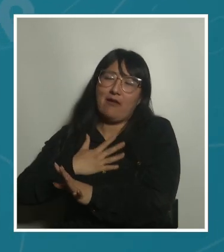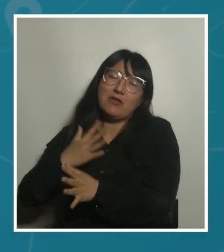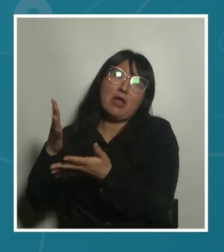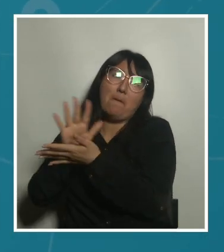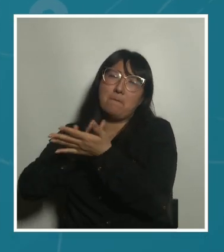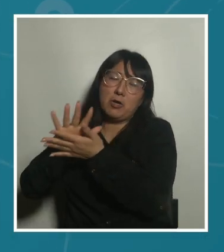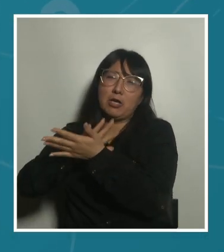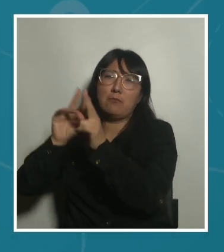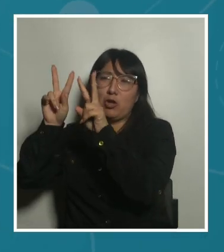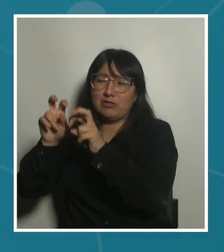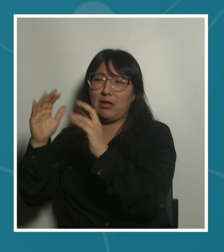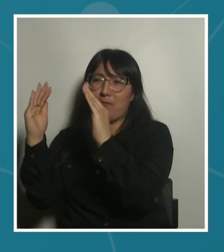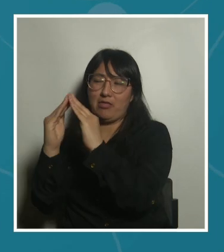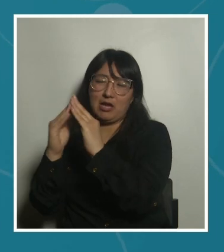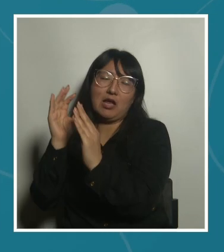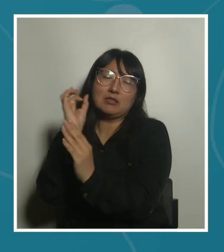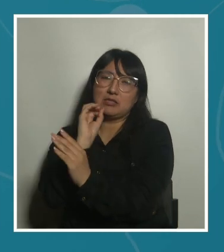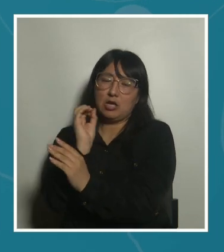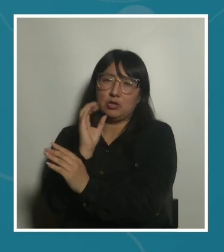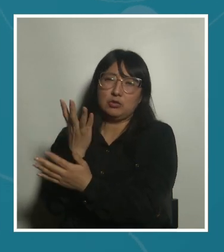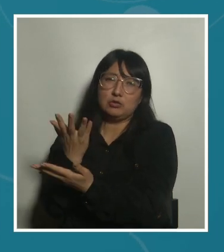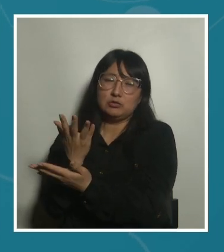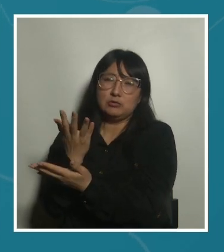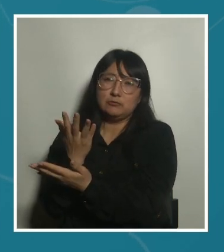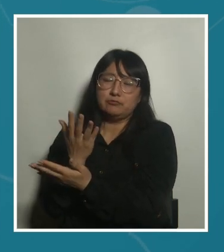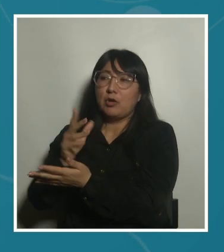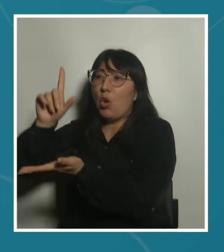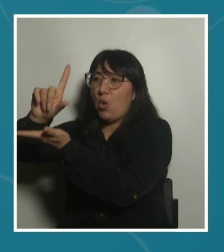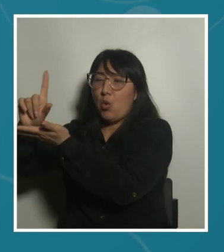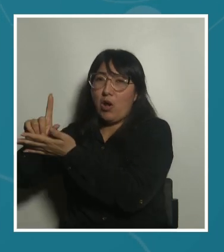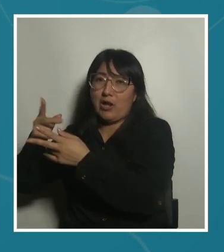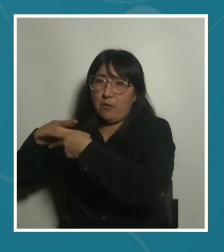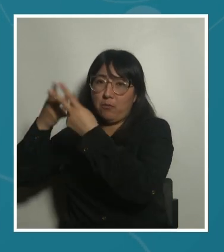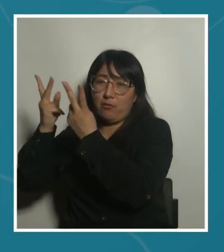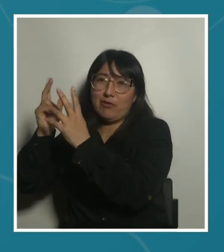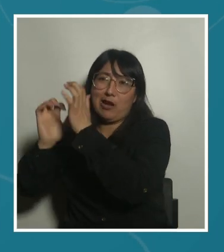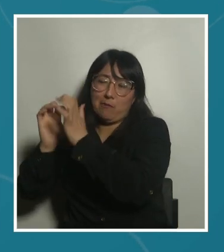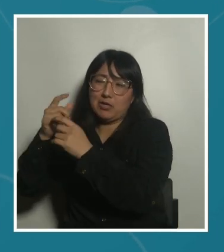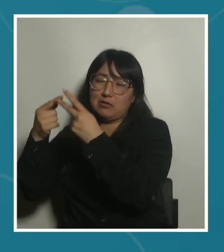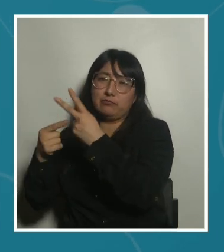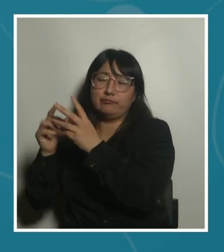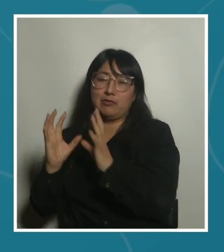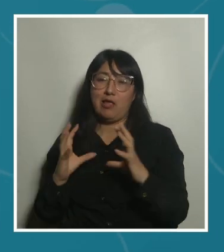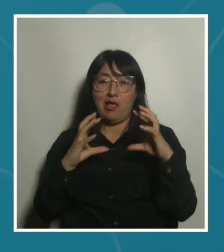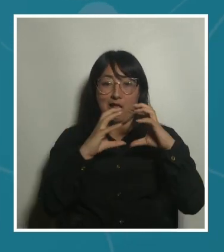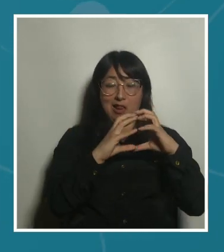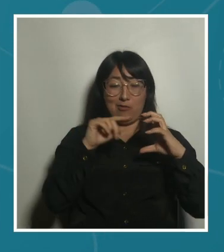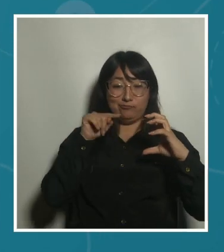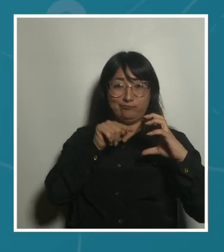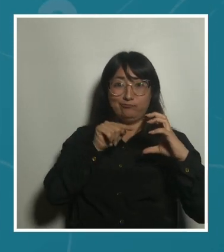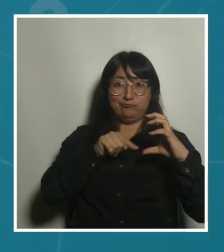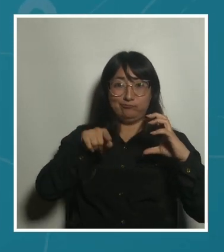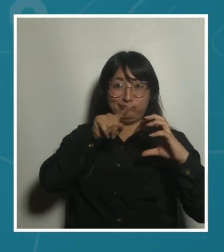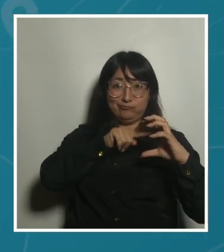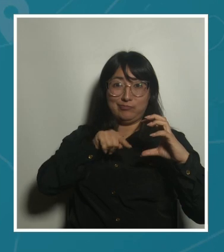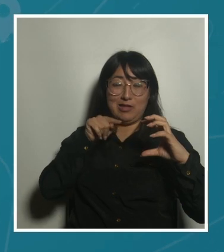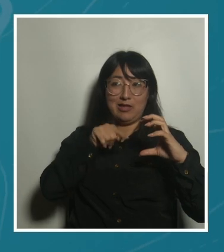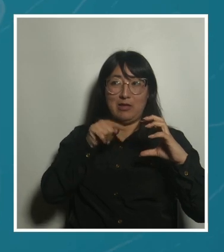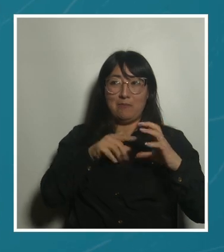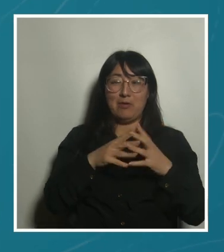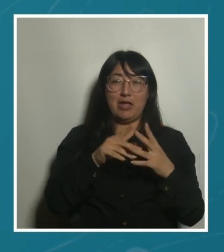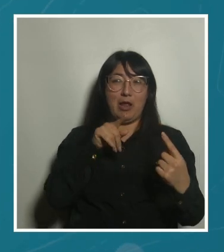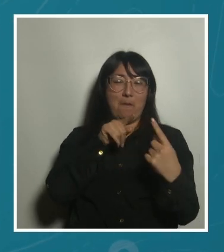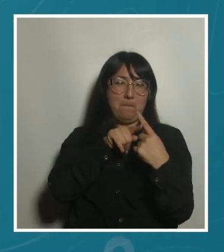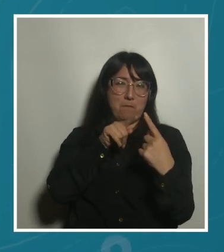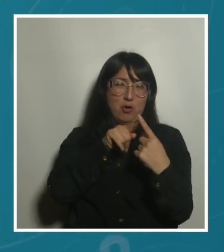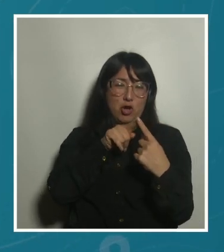ámbito doméstico o en el espacio público, la esfera propia, que es esa de la que, por desgracia, tantas veces nos olvidamos,